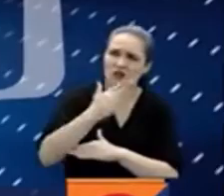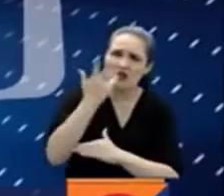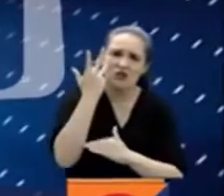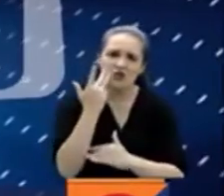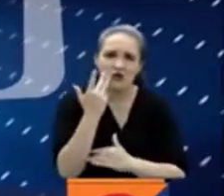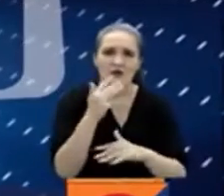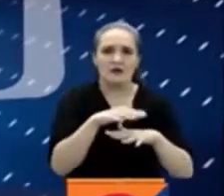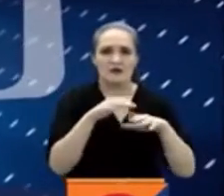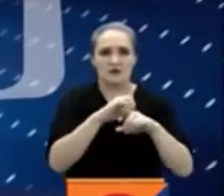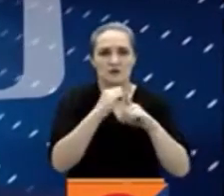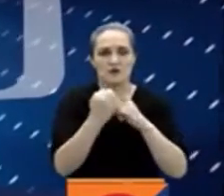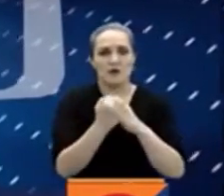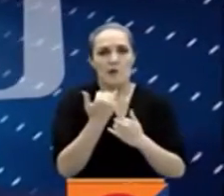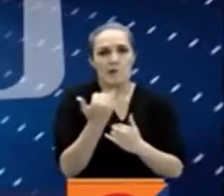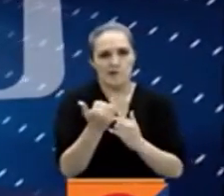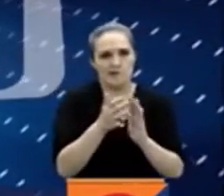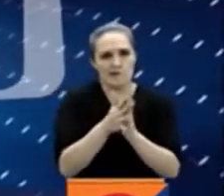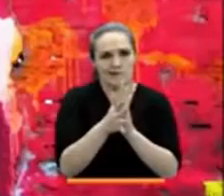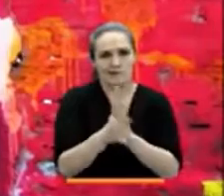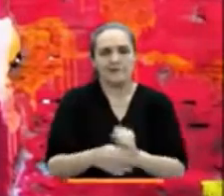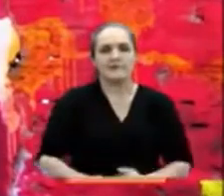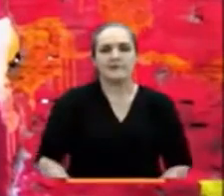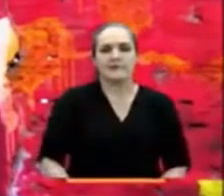todas nuestras redes sociales como RTBC Noticias.